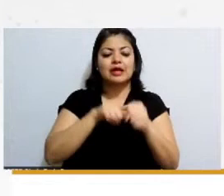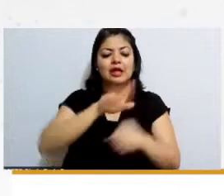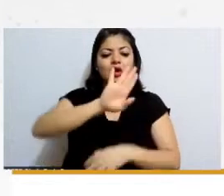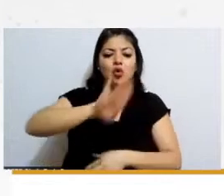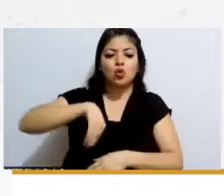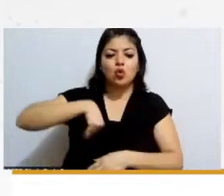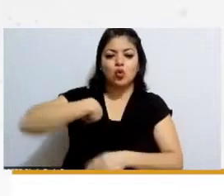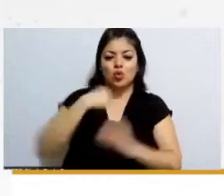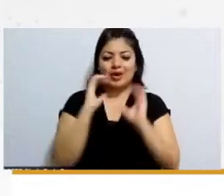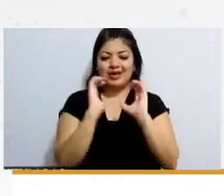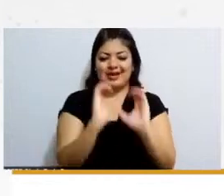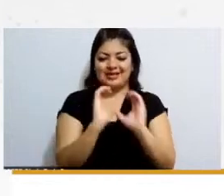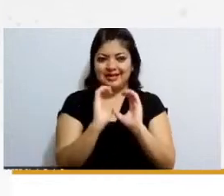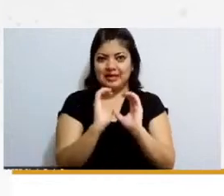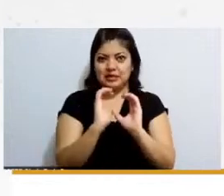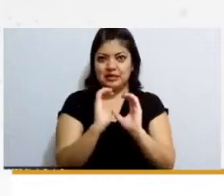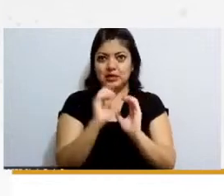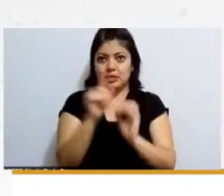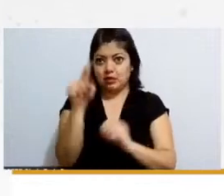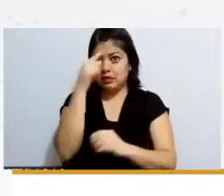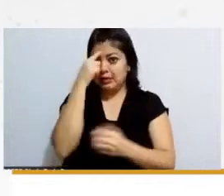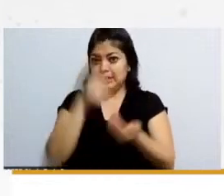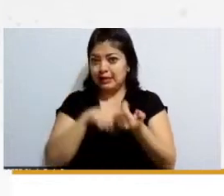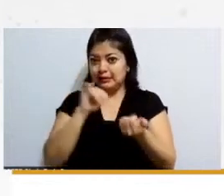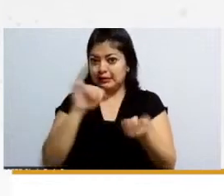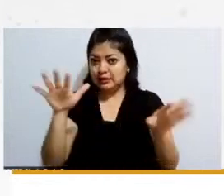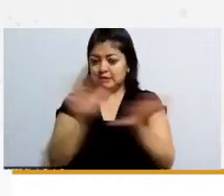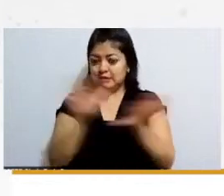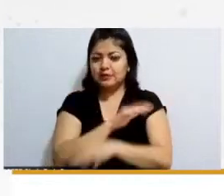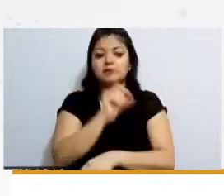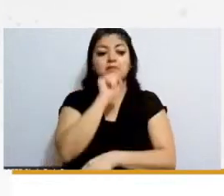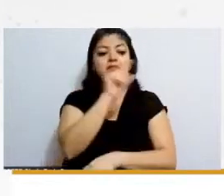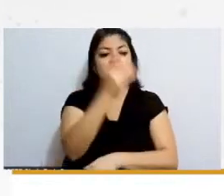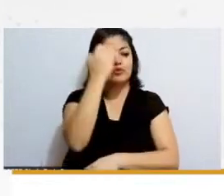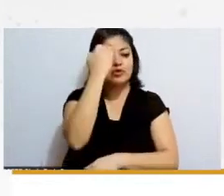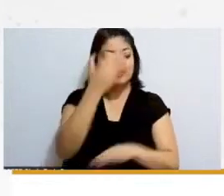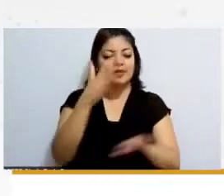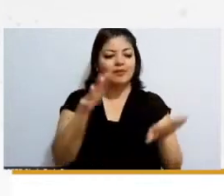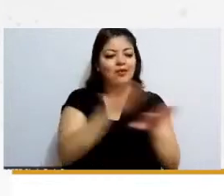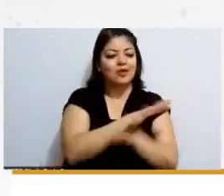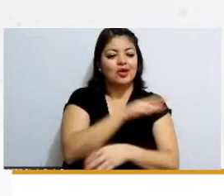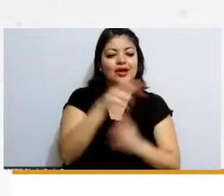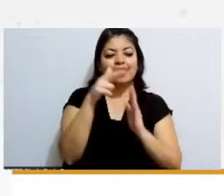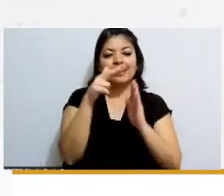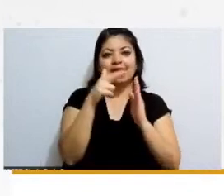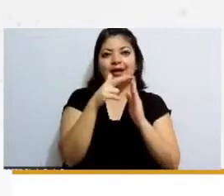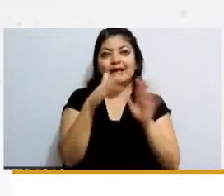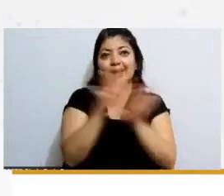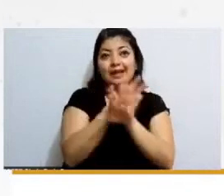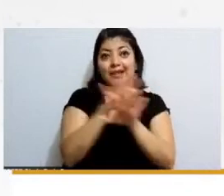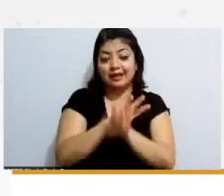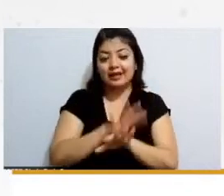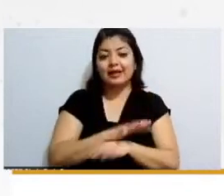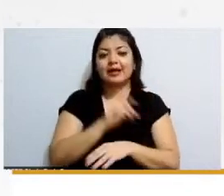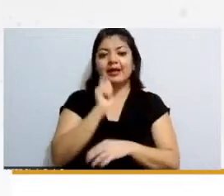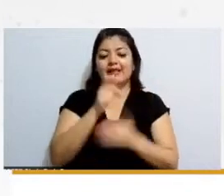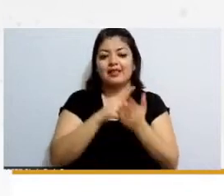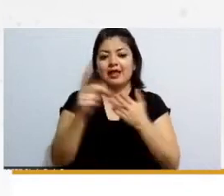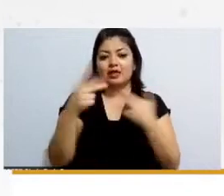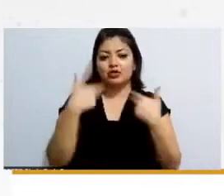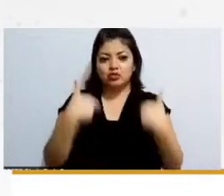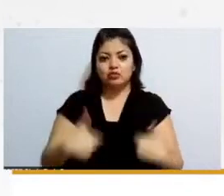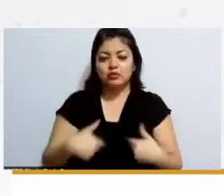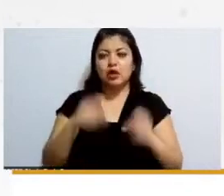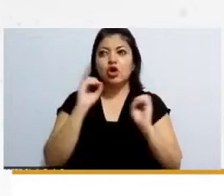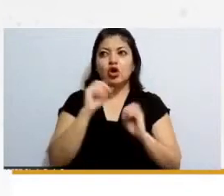o sea ya entrando en materia a partir de la reforma de derechos humanos o algún otro evento jurídico que ustedes consideren relevante